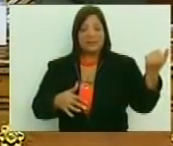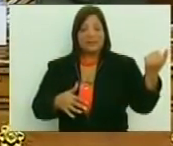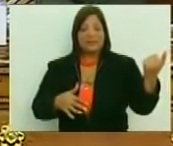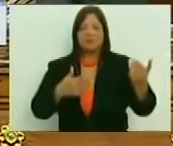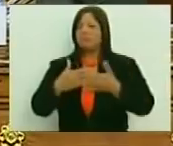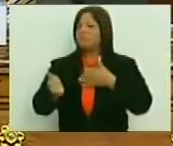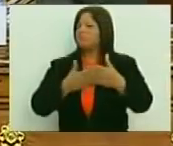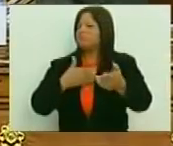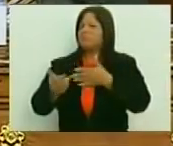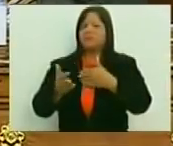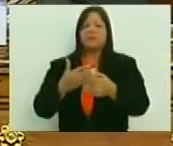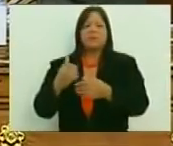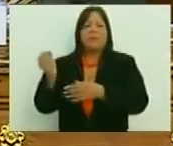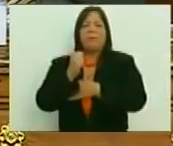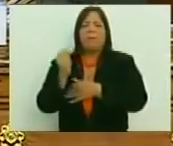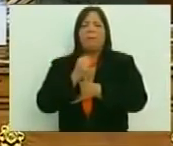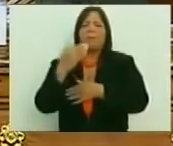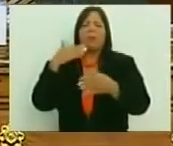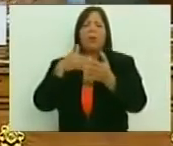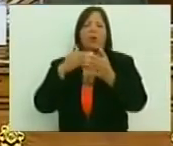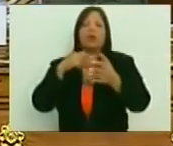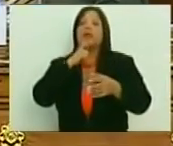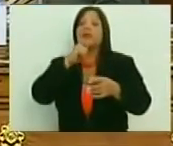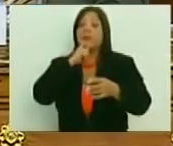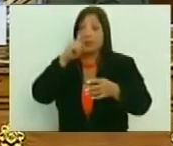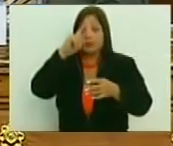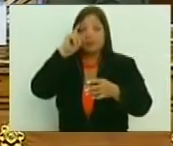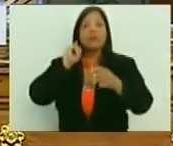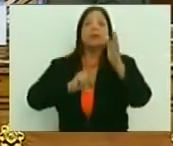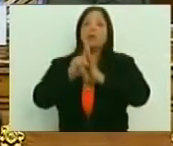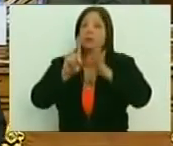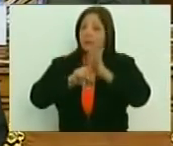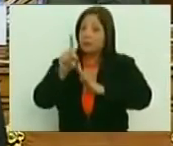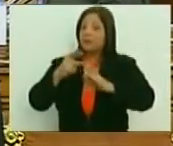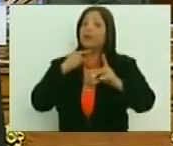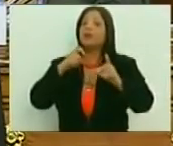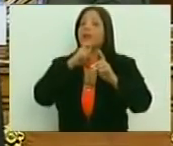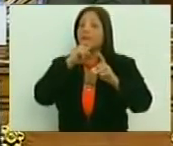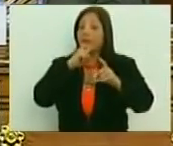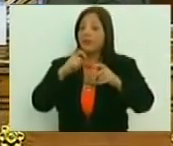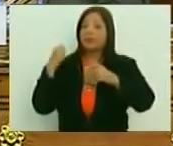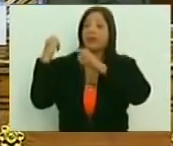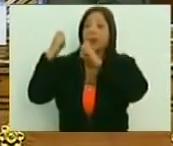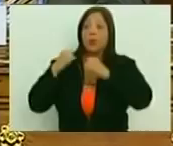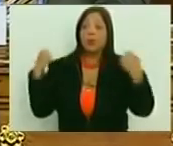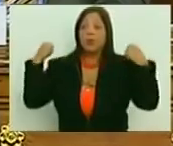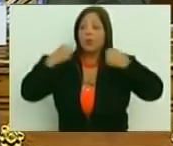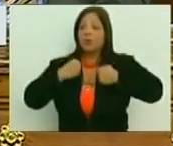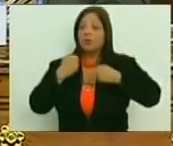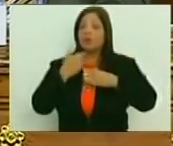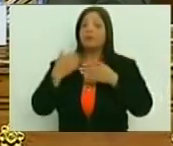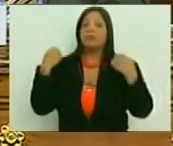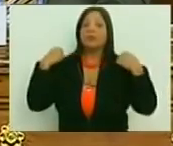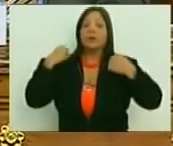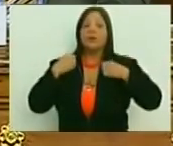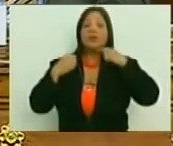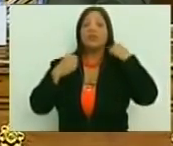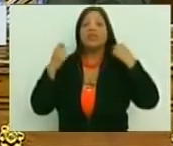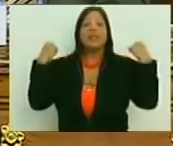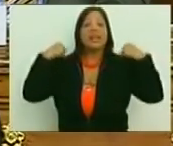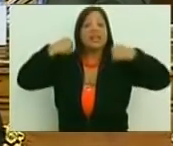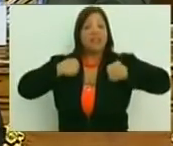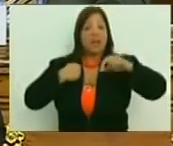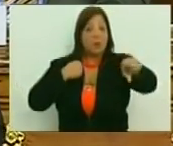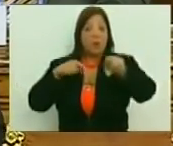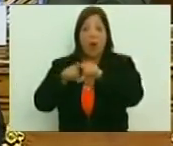Aunque la autocrita que hay es cada vez más difícil, es más difícil llevar esa mochila que dije ahí, esa mochila me la puso Chávez como te la